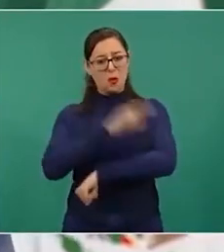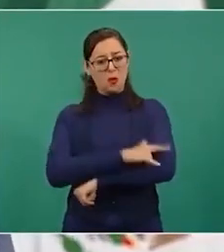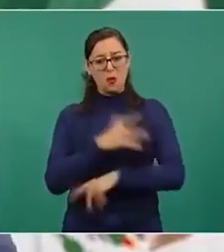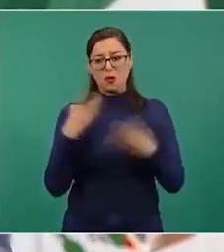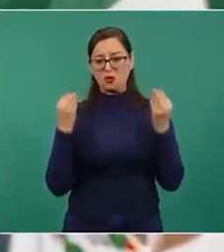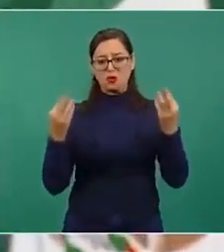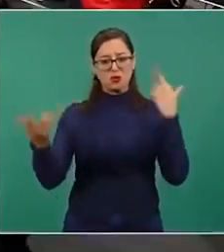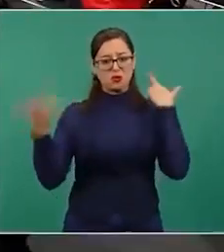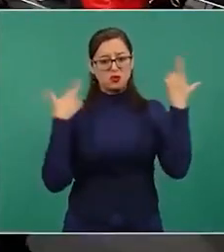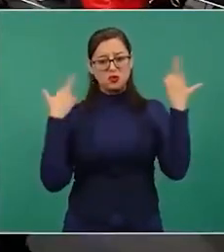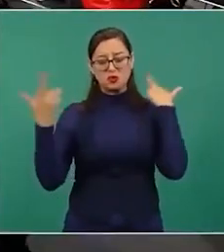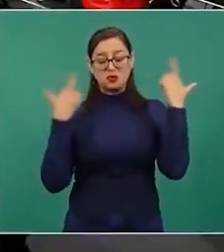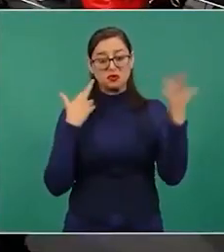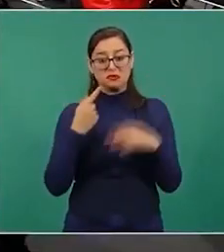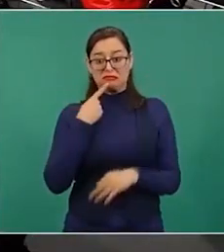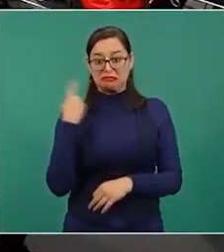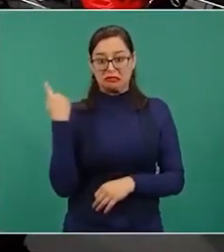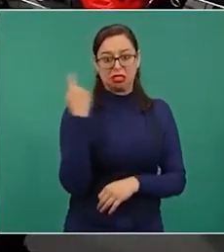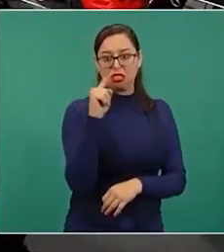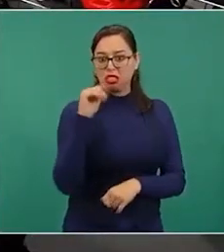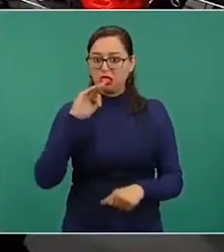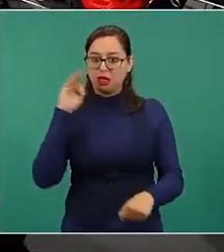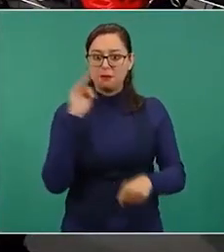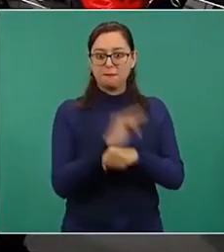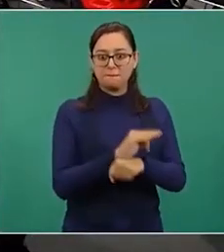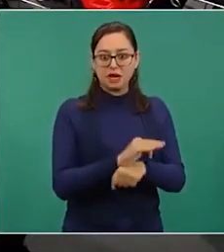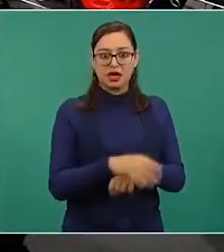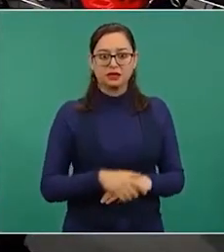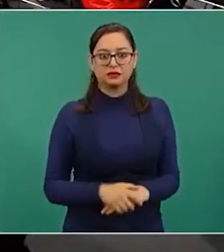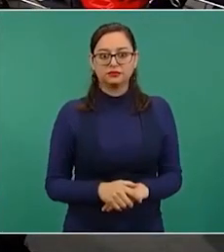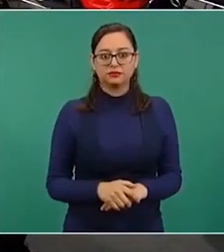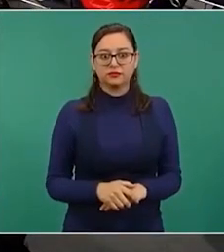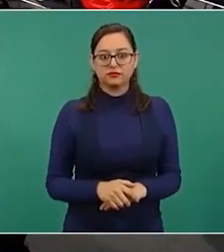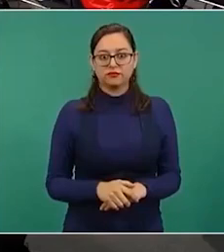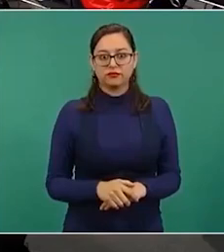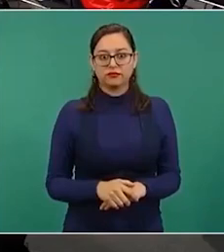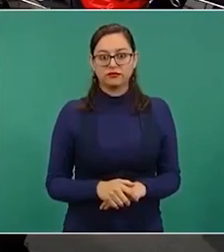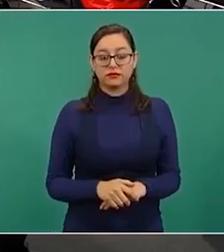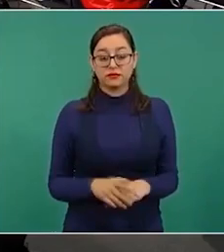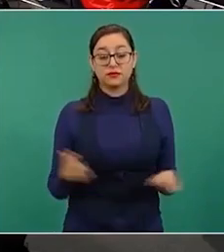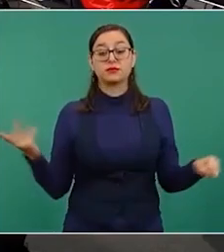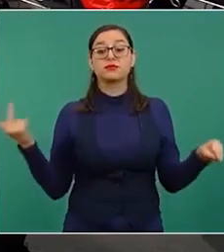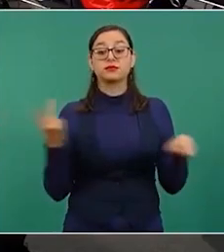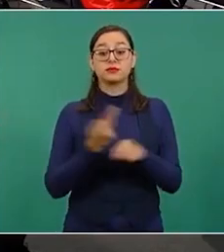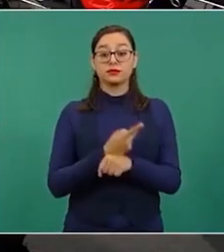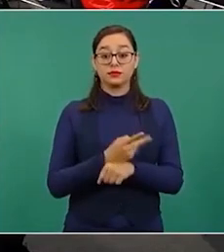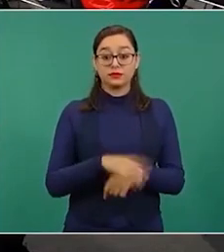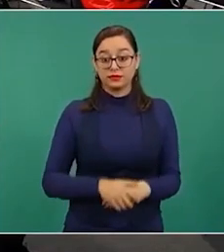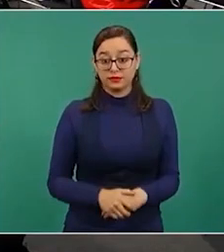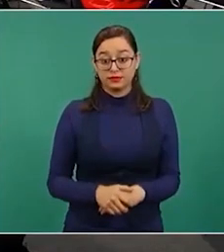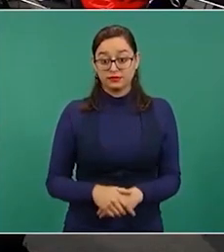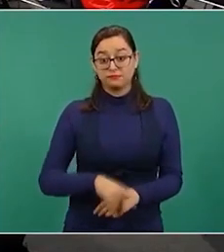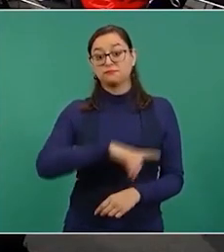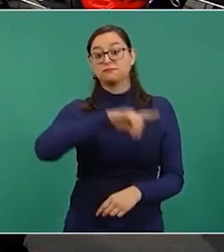y nos presenta un amparo ah pero cae el amparo en un juzgado